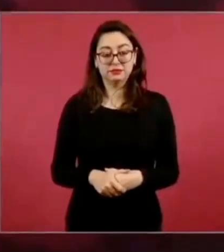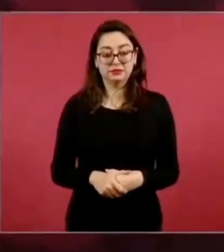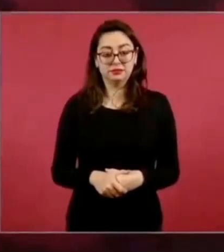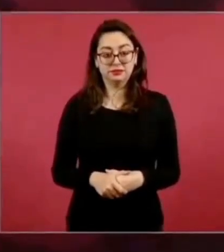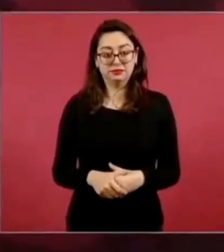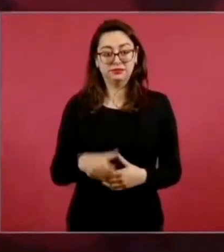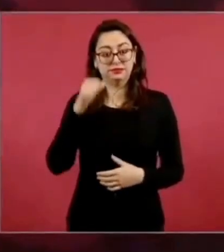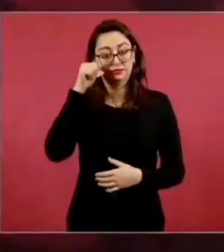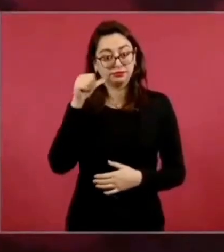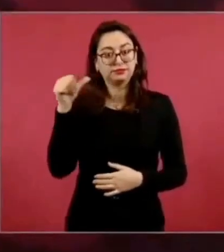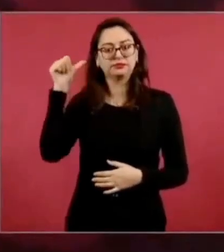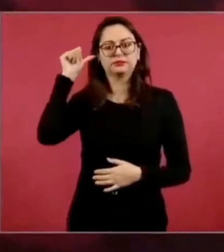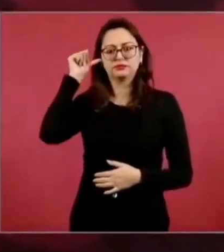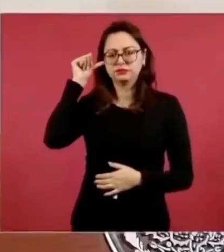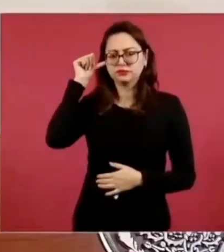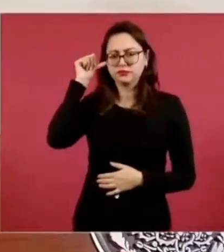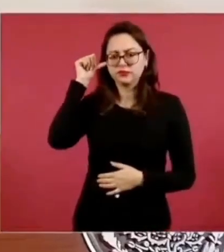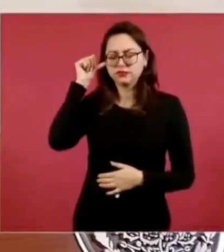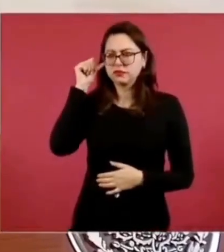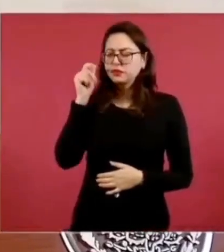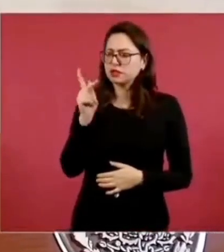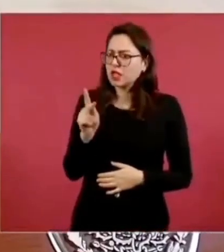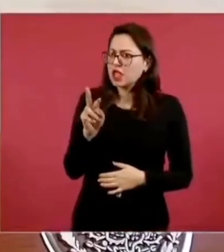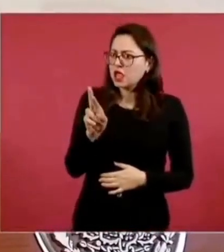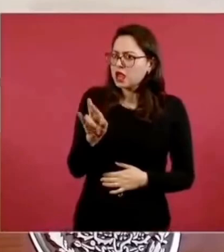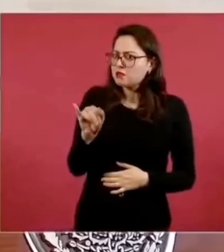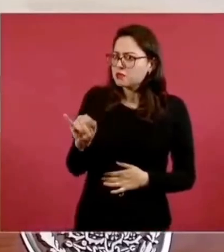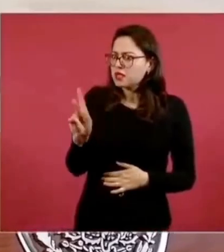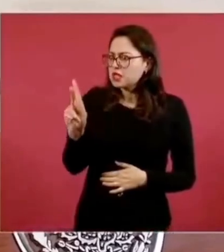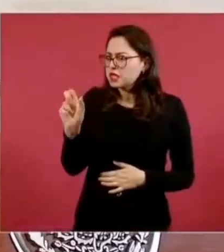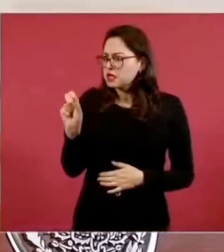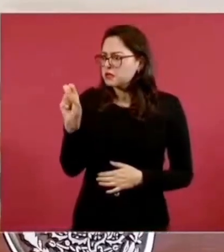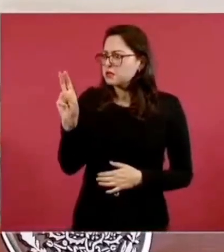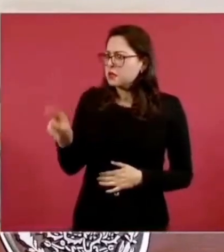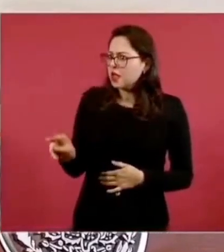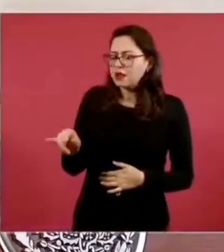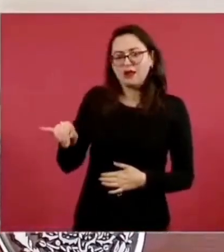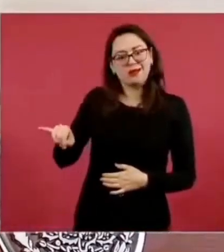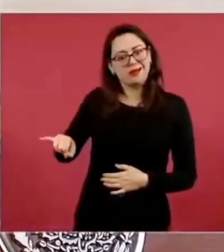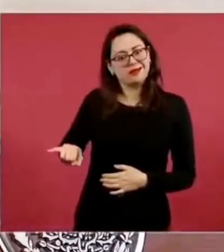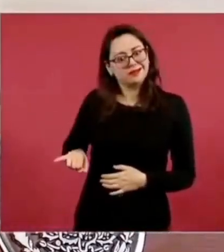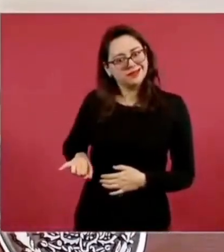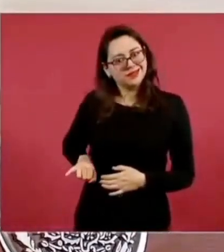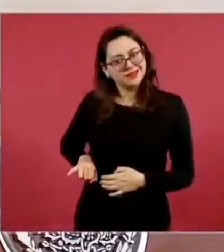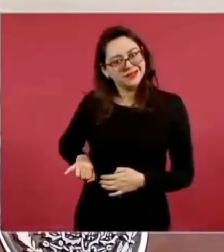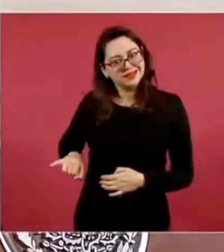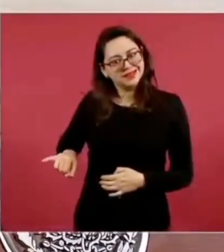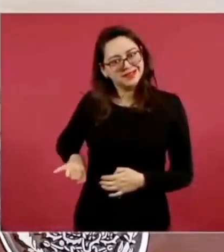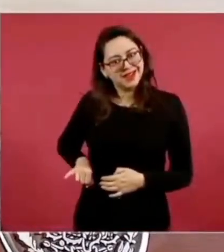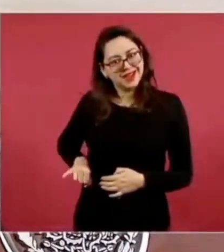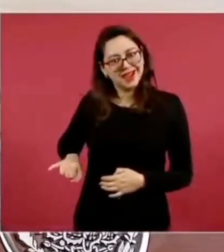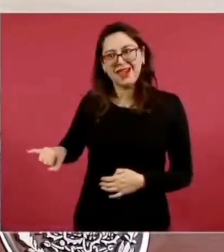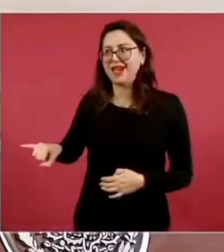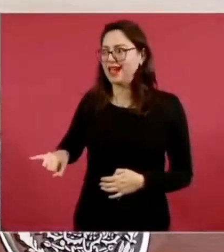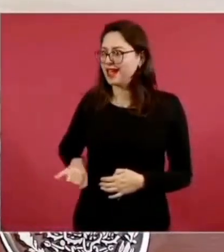los del PRI y hasta los del PAN fíjense a que nivel